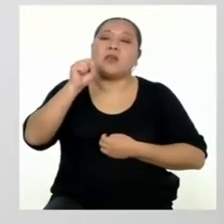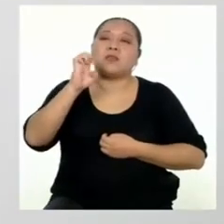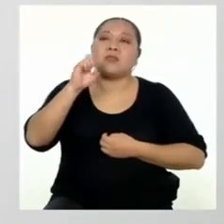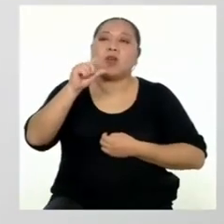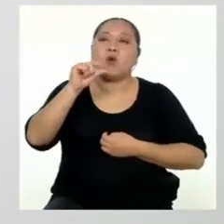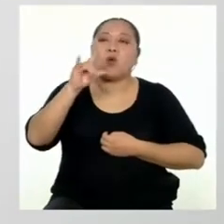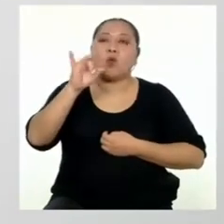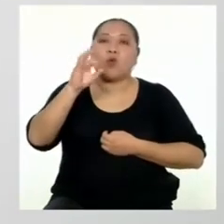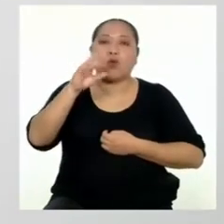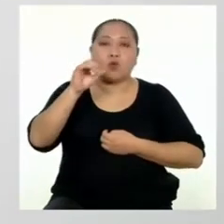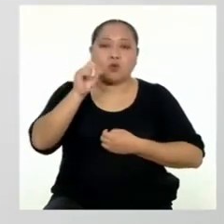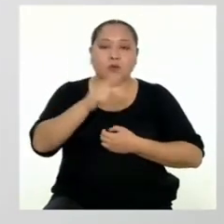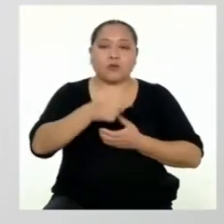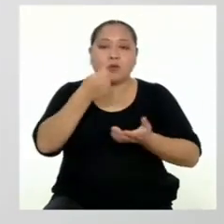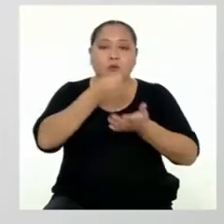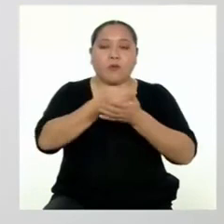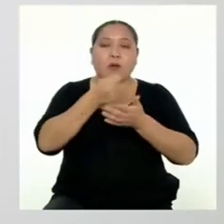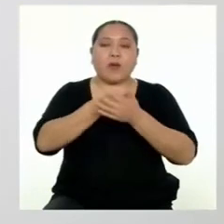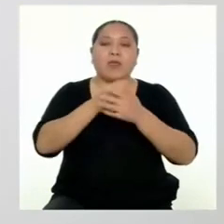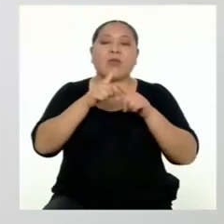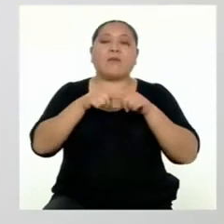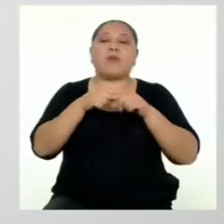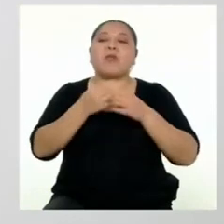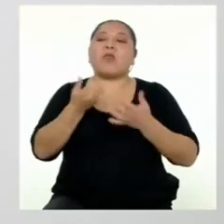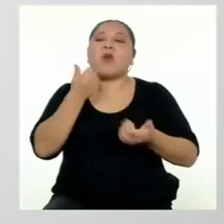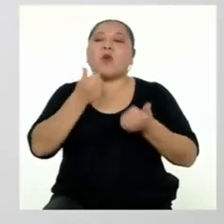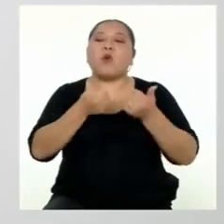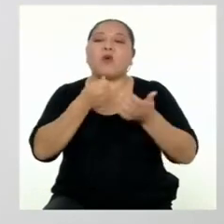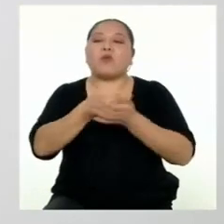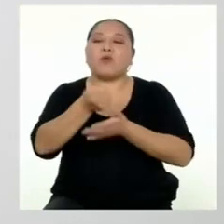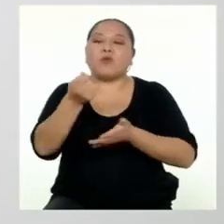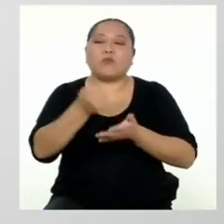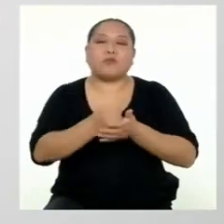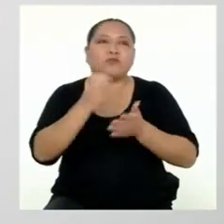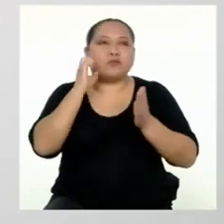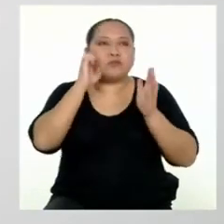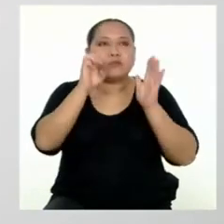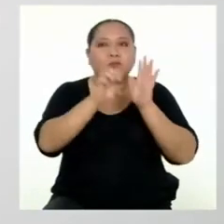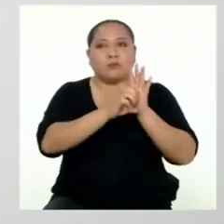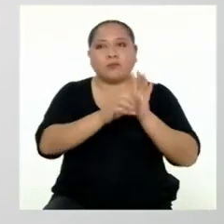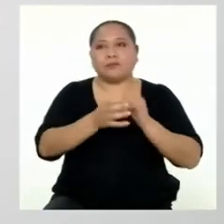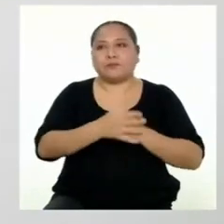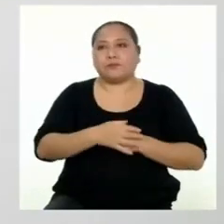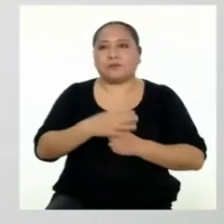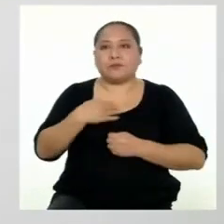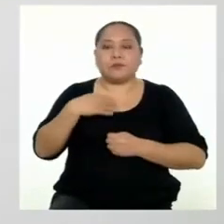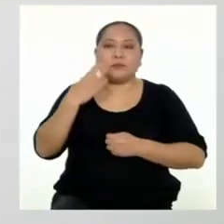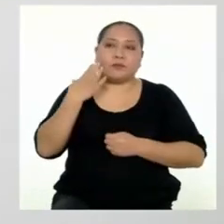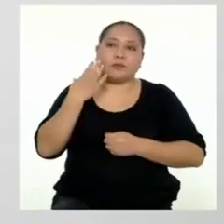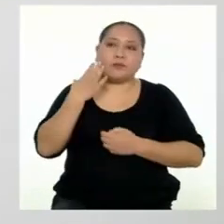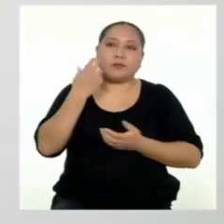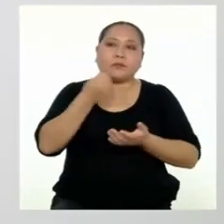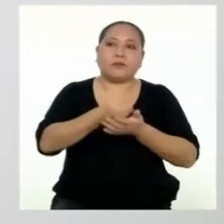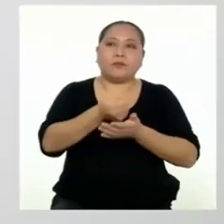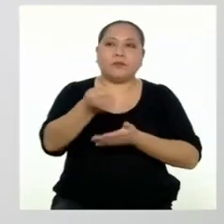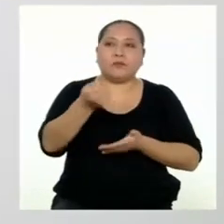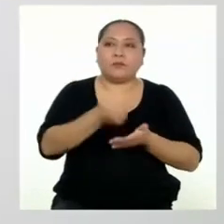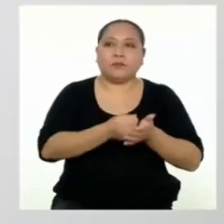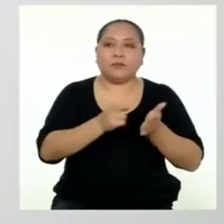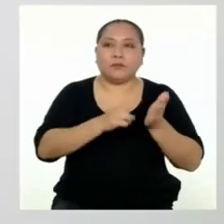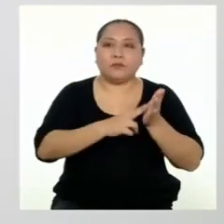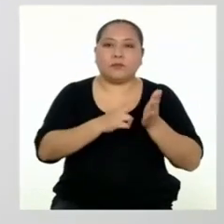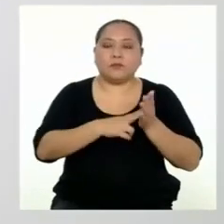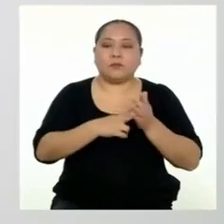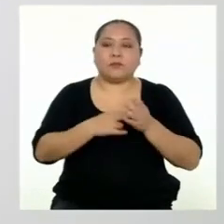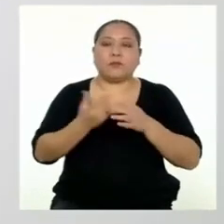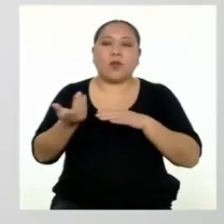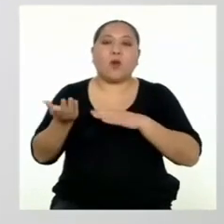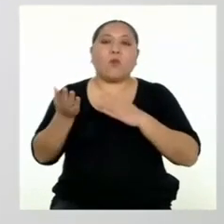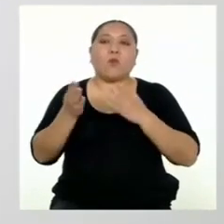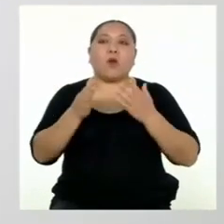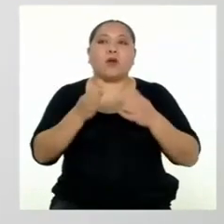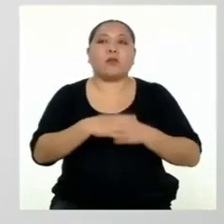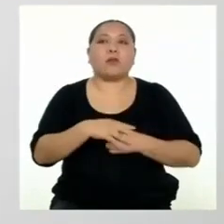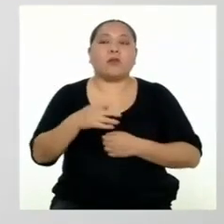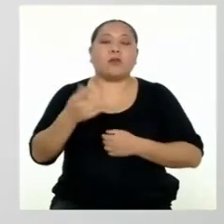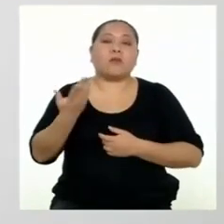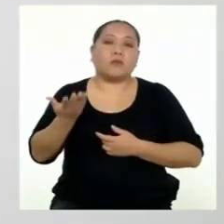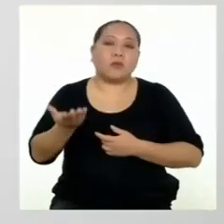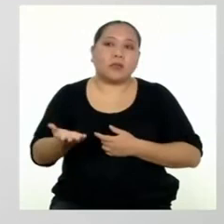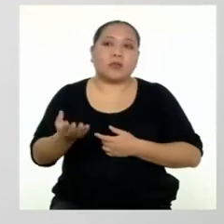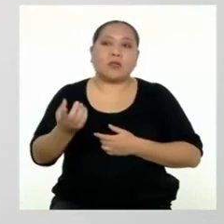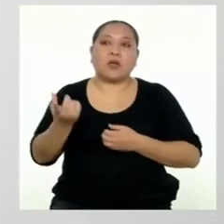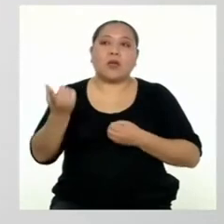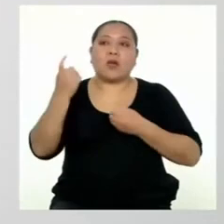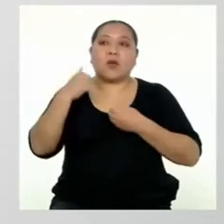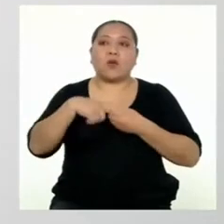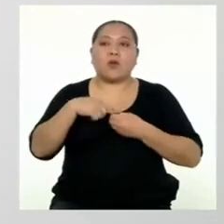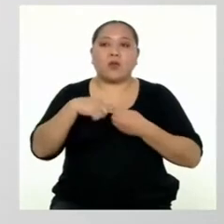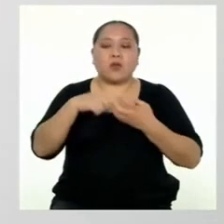del fin con el que se hayan adquirido. Por ejemplo, mi mamá paga un seguro para Cepelio, en el cual